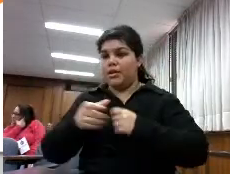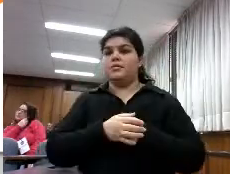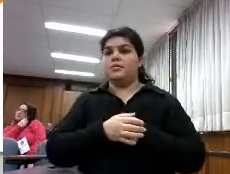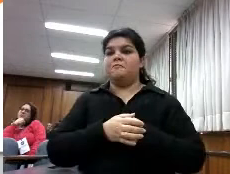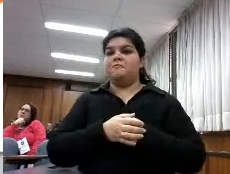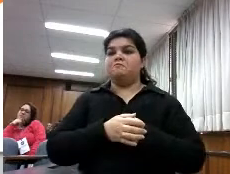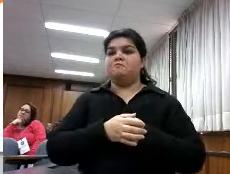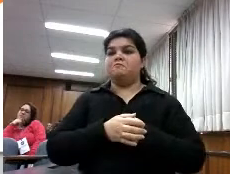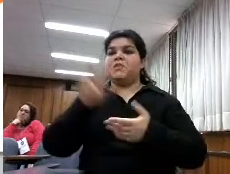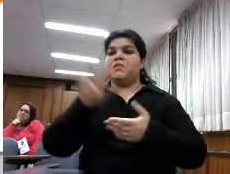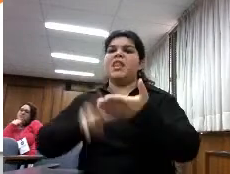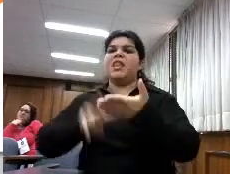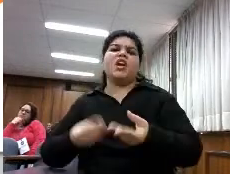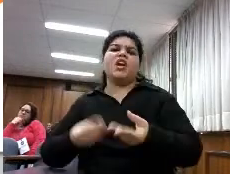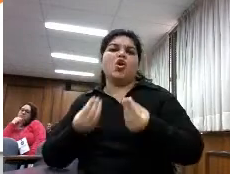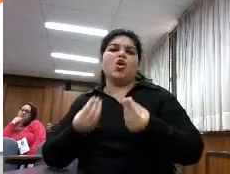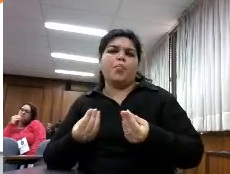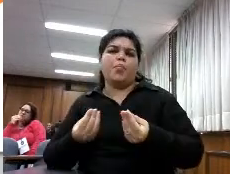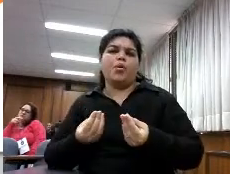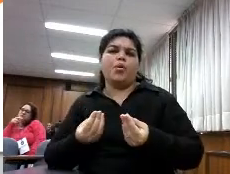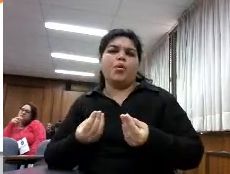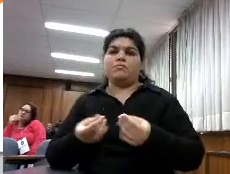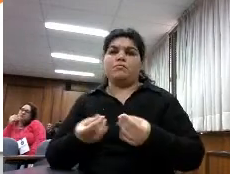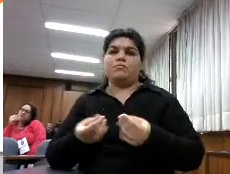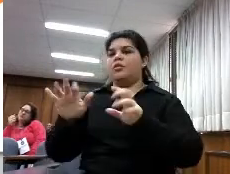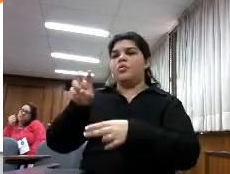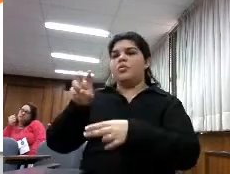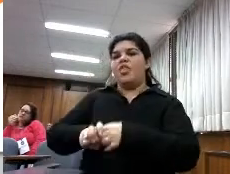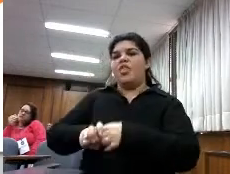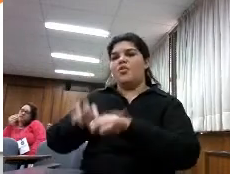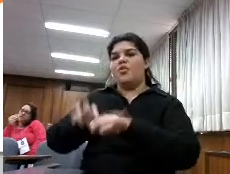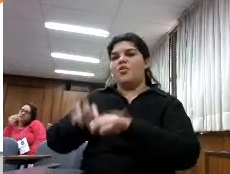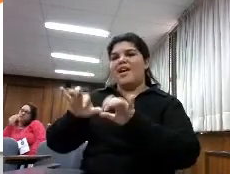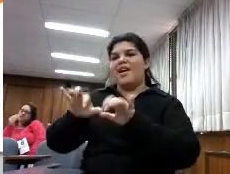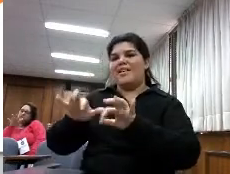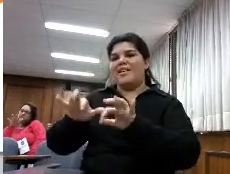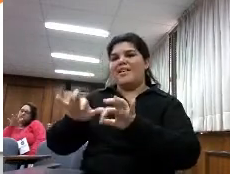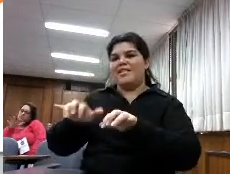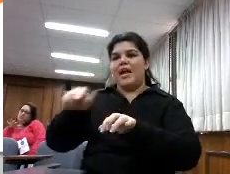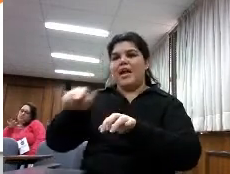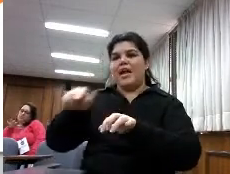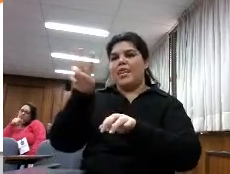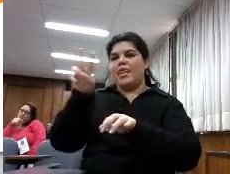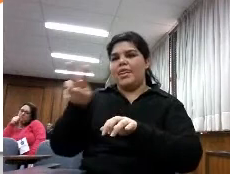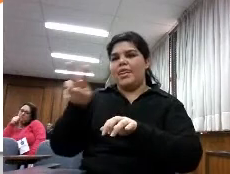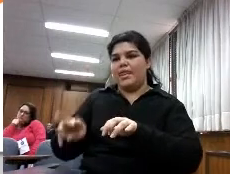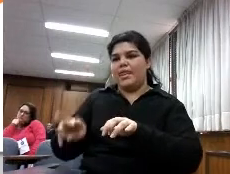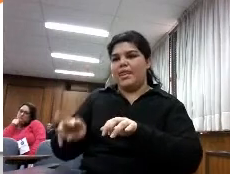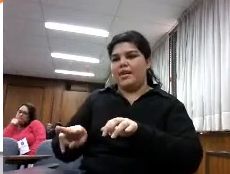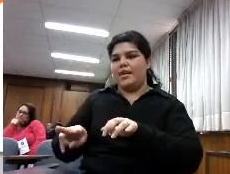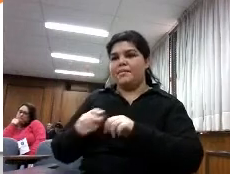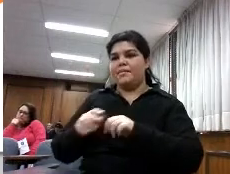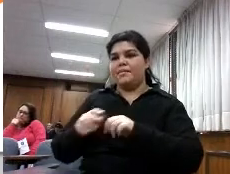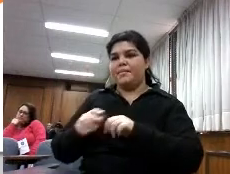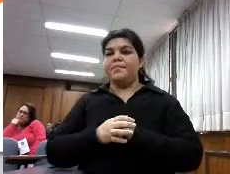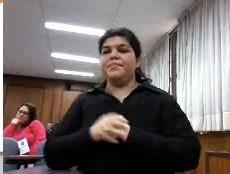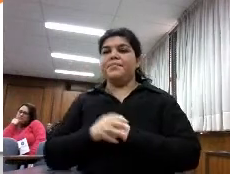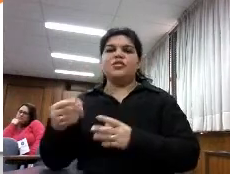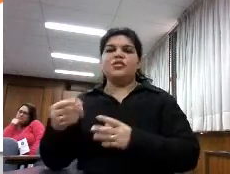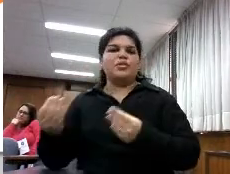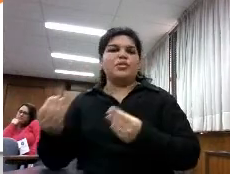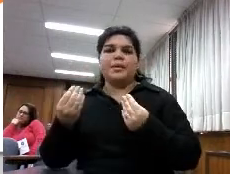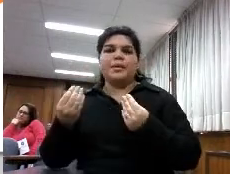en el ordenador evidentemente esto considera que si tienen que hacer políticas